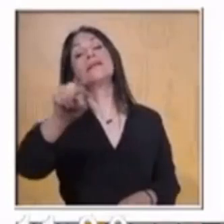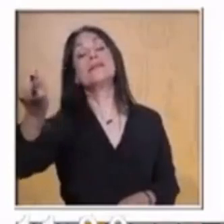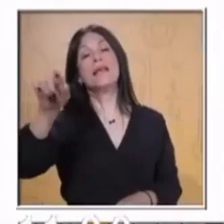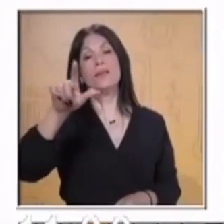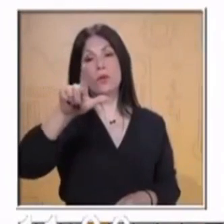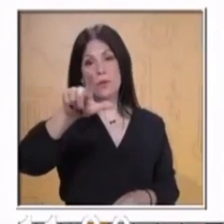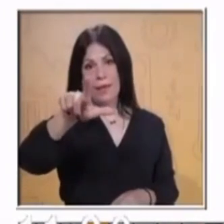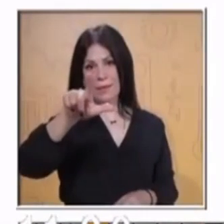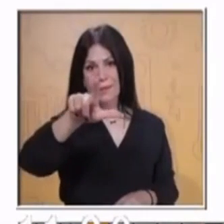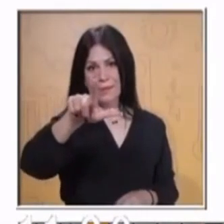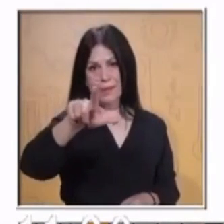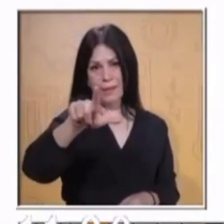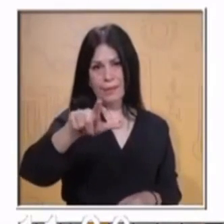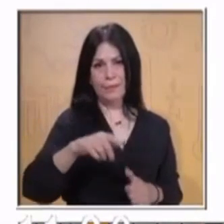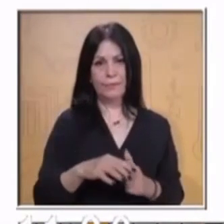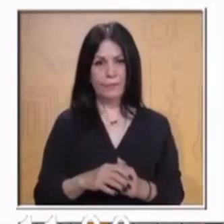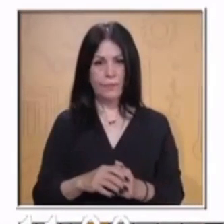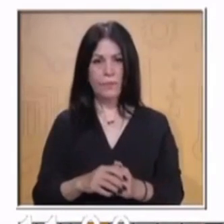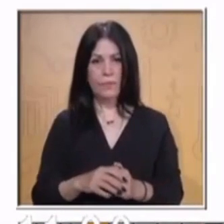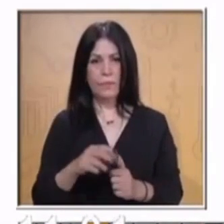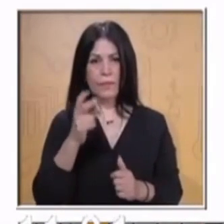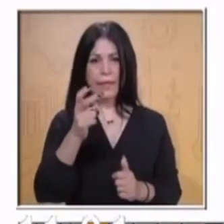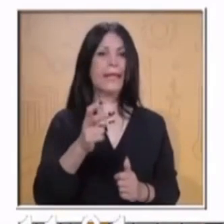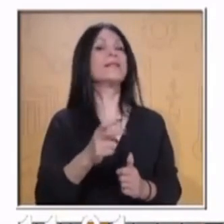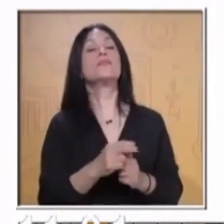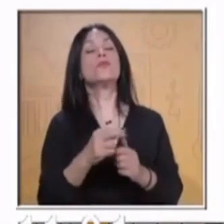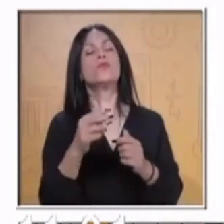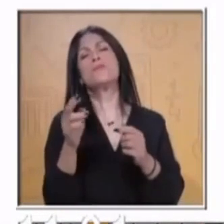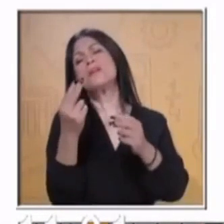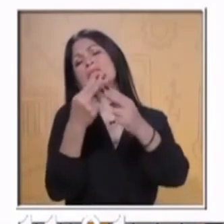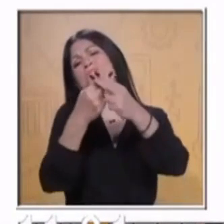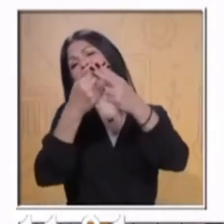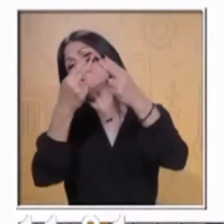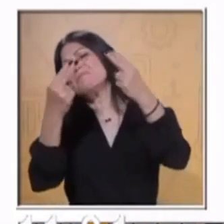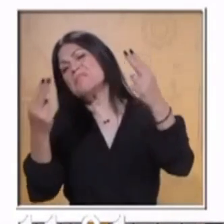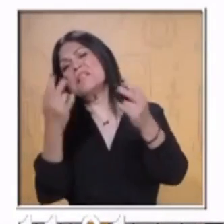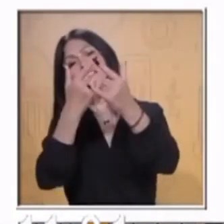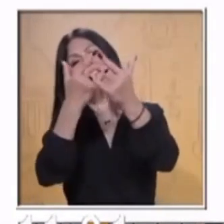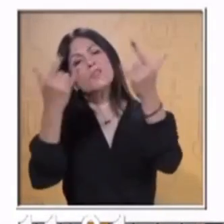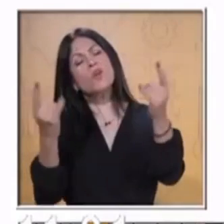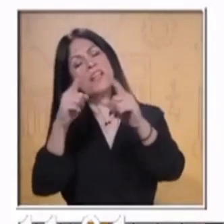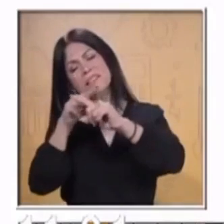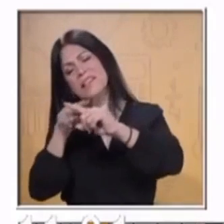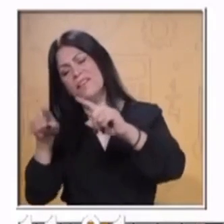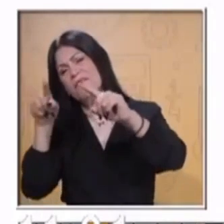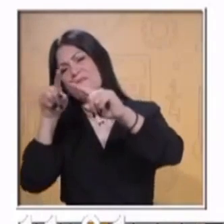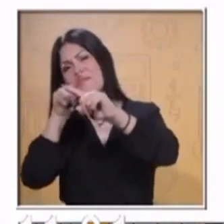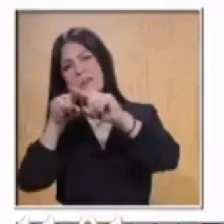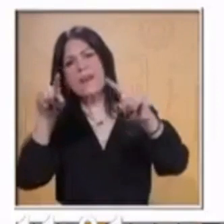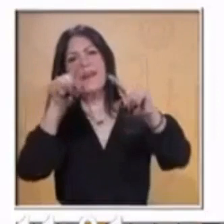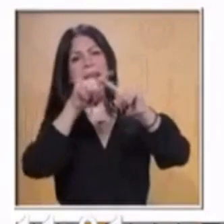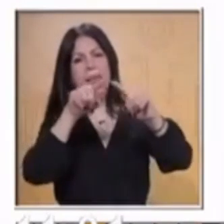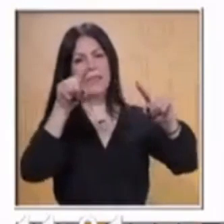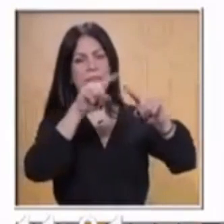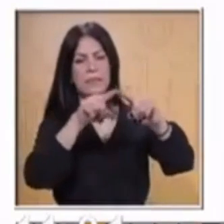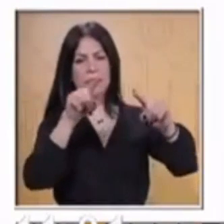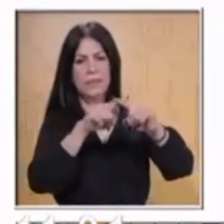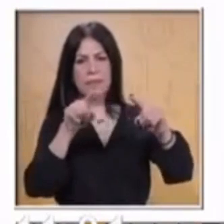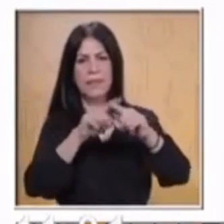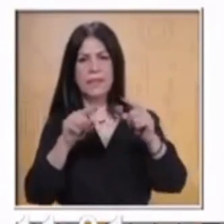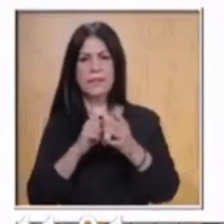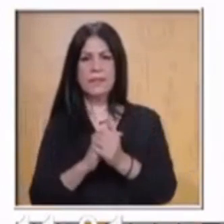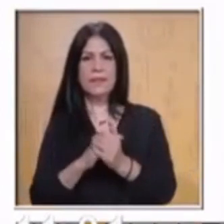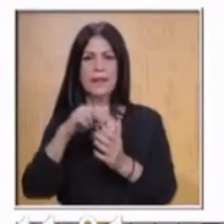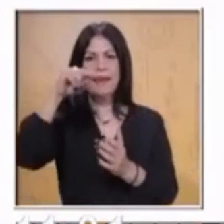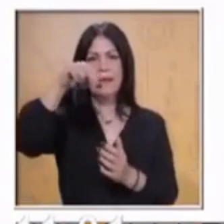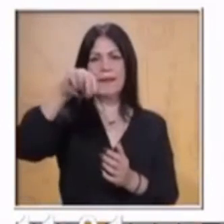importante que habla sobre las narraciones, los diferentes tipos de narraciones que hay, como ponen, por ejemplo,